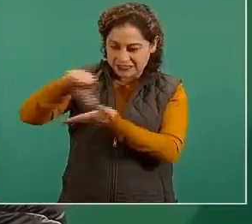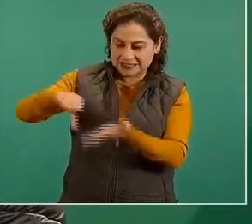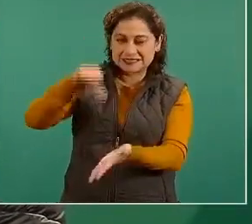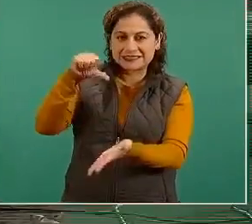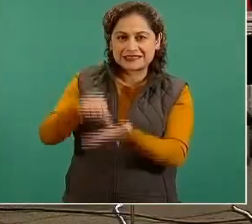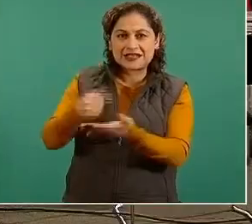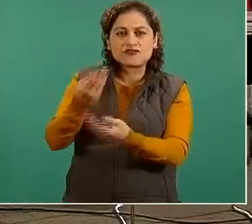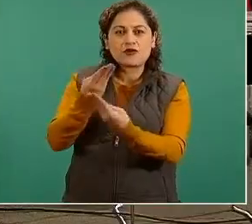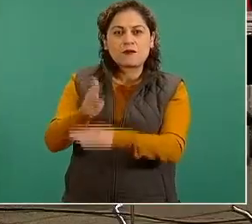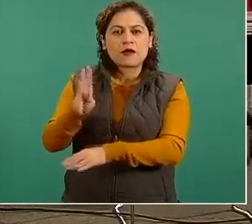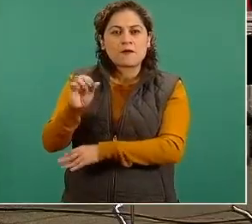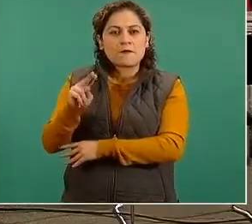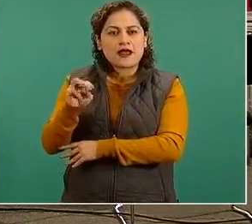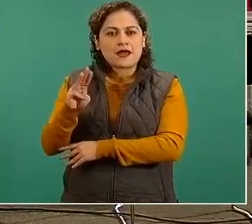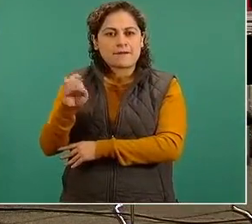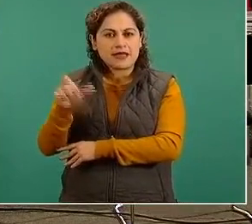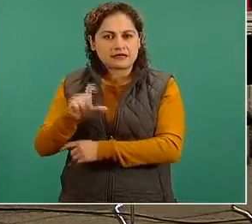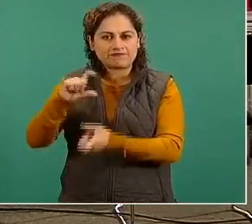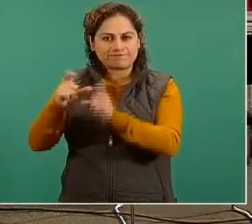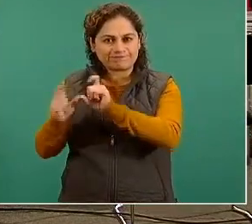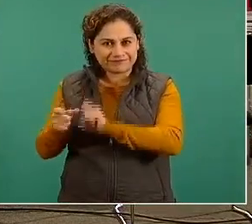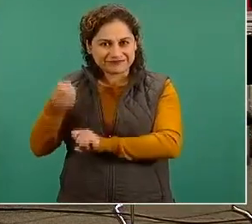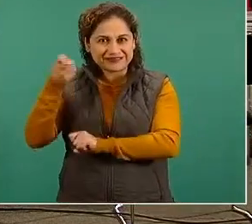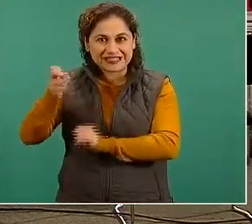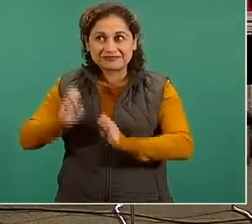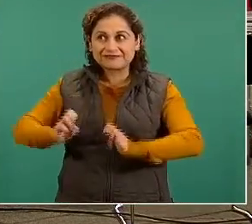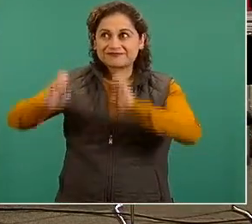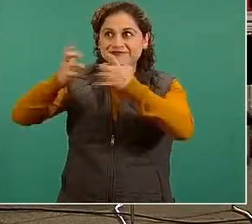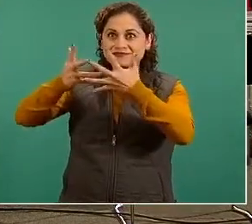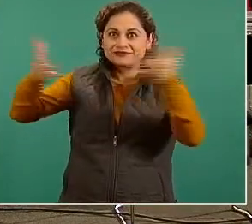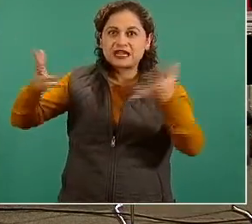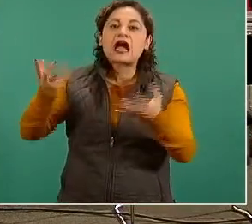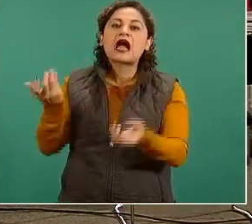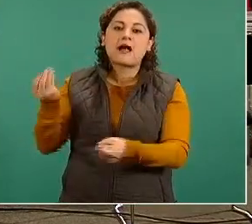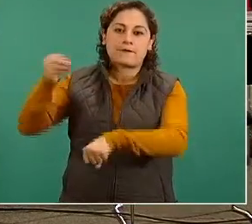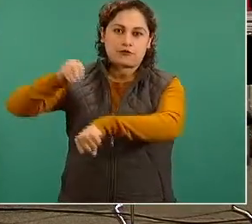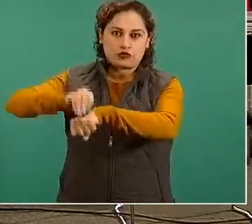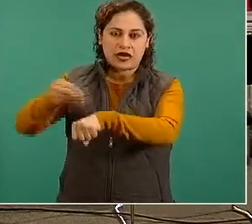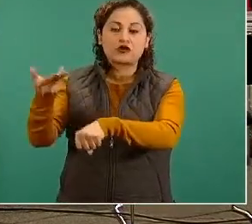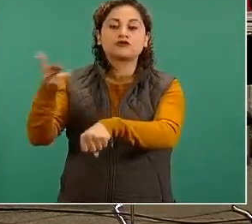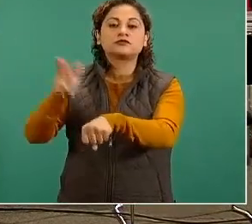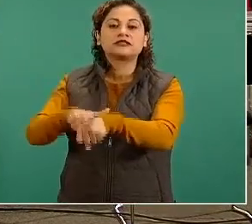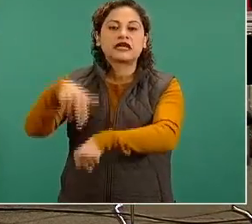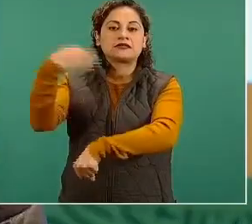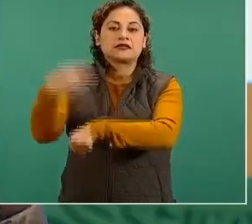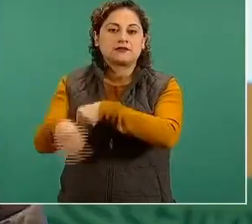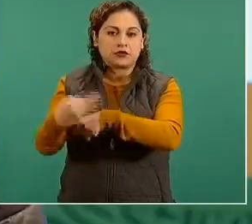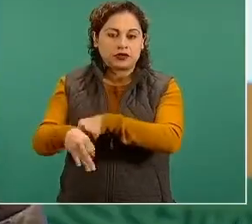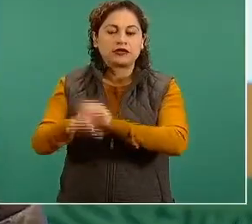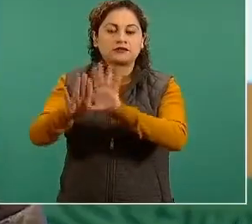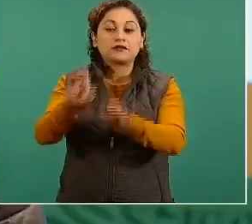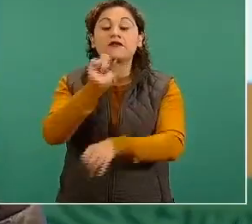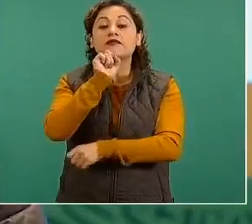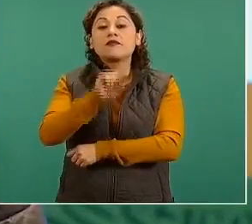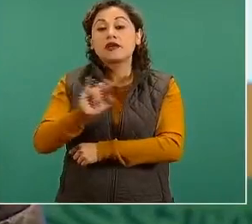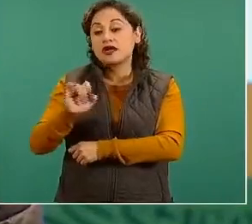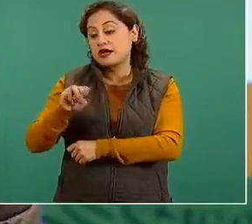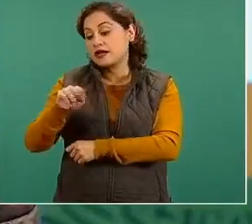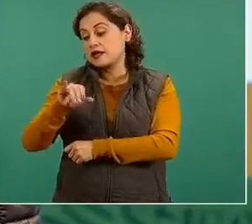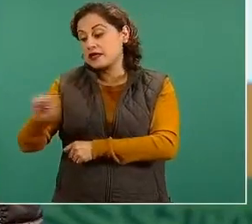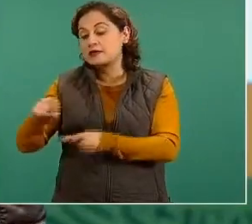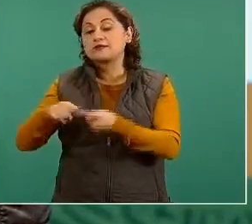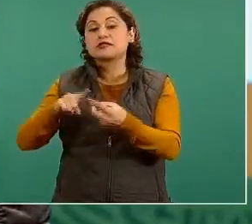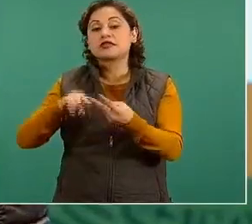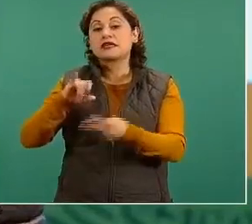la otra estrategia que también ya se anunció por parte de IMSSISTE y el Instituto de